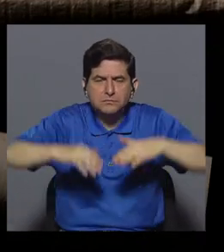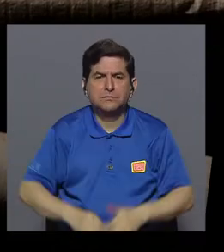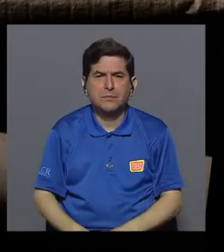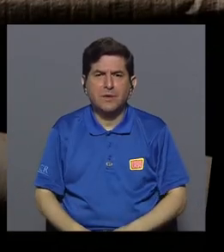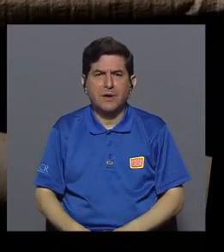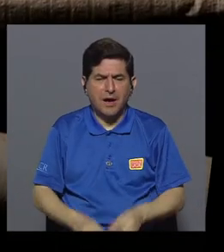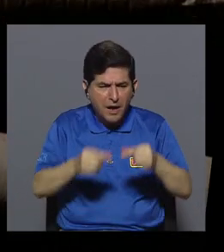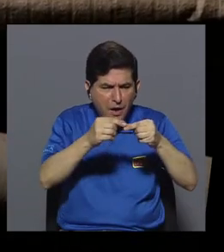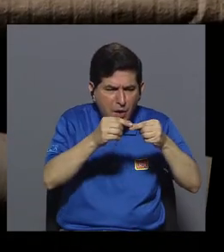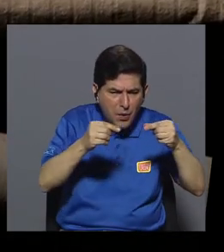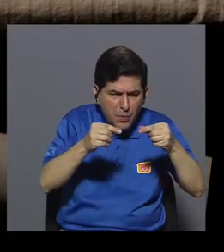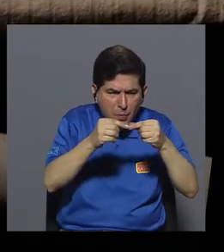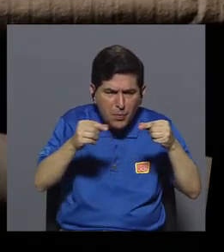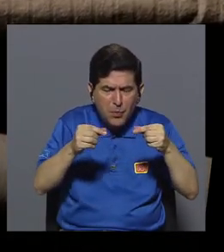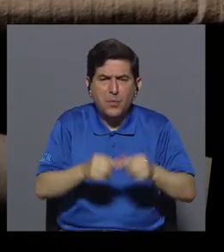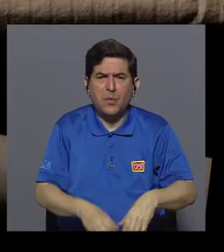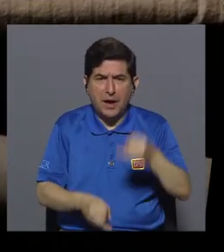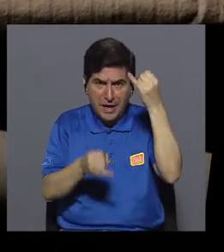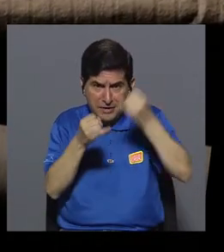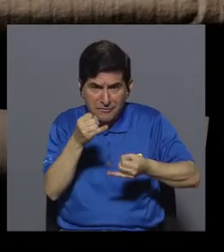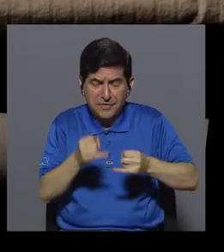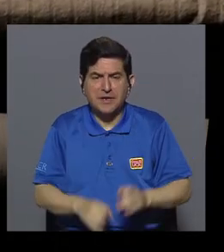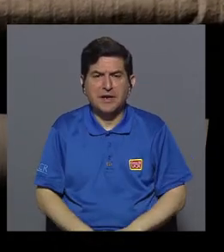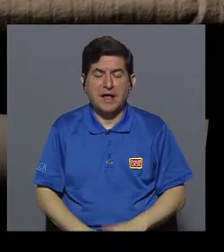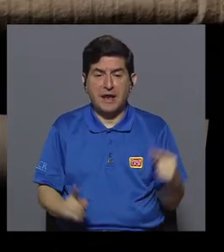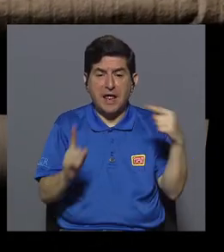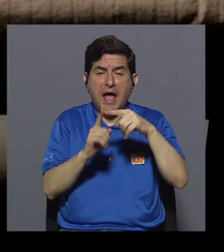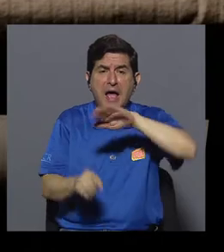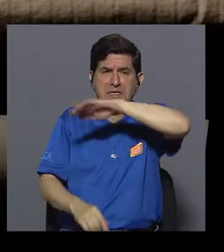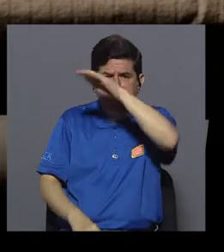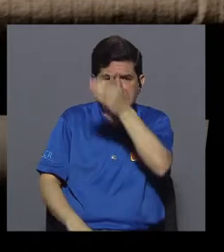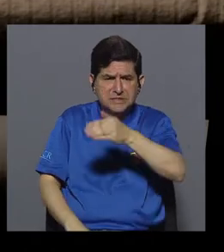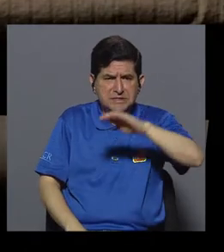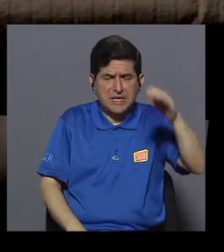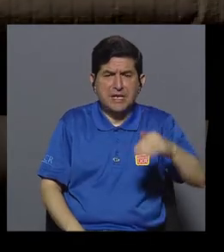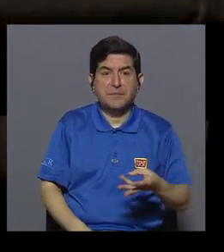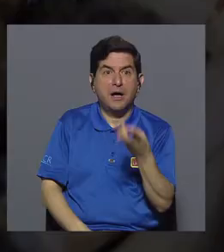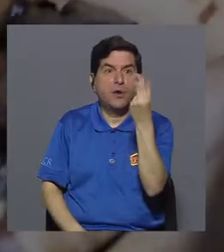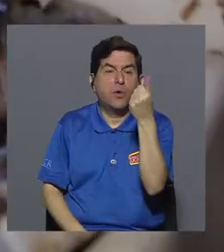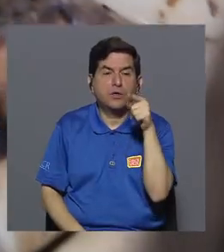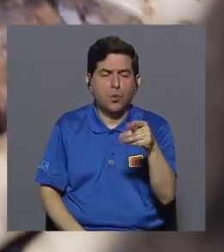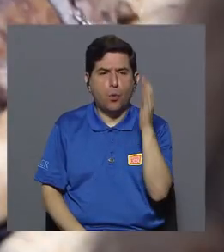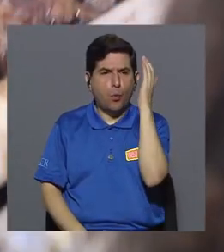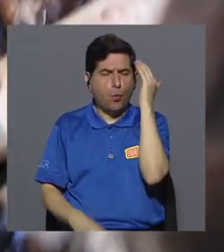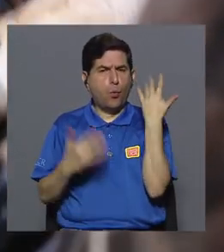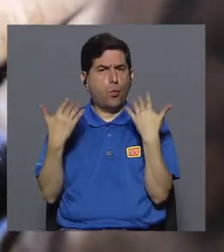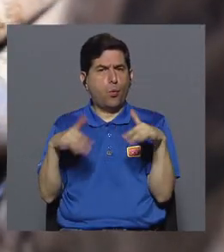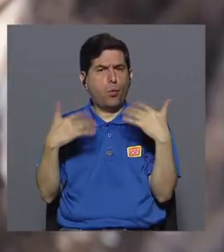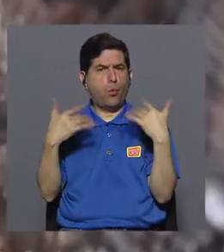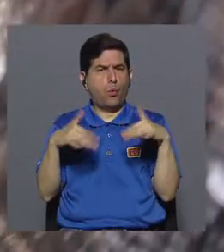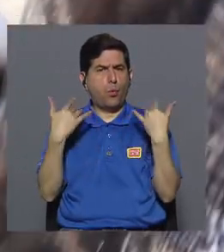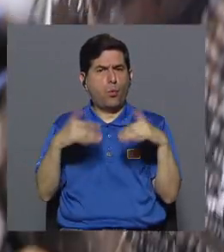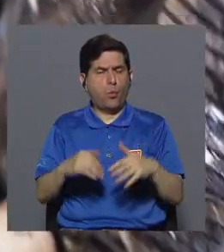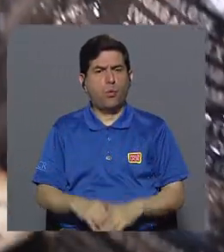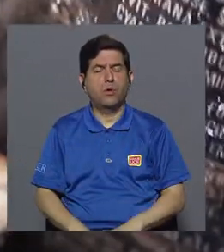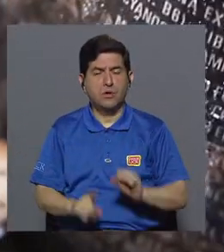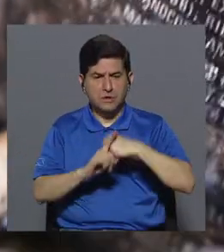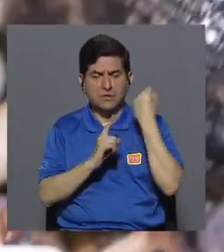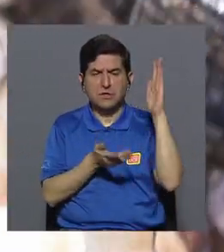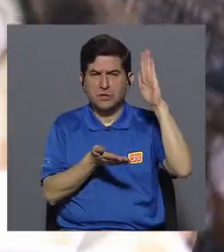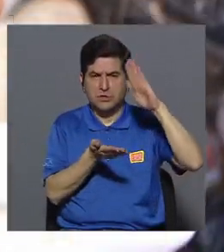la cantidad de colillas que llegan hasta los mares o los océanos, hace que ellos empiecen a generar conciencia sobre